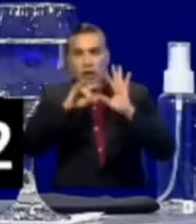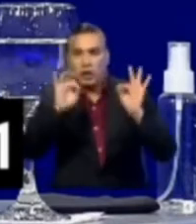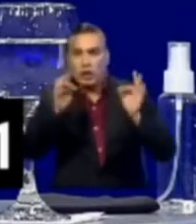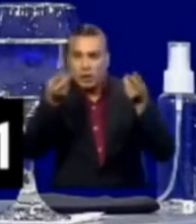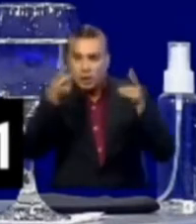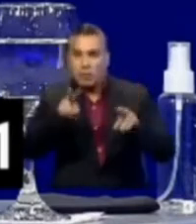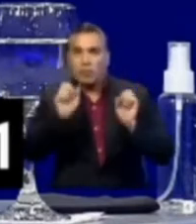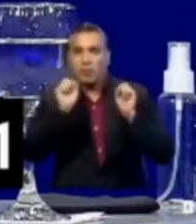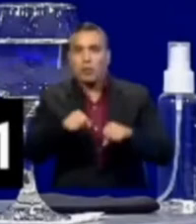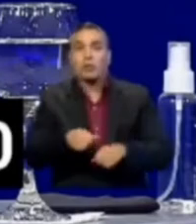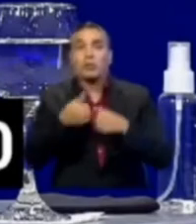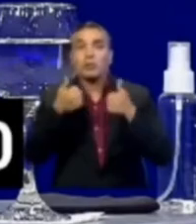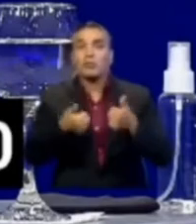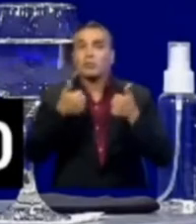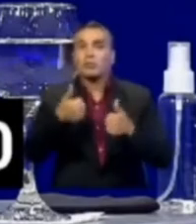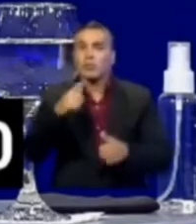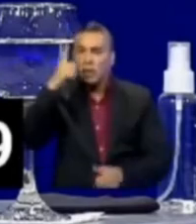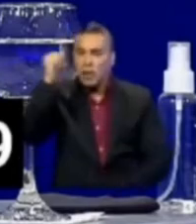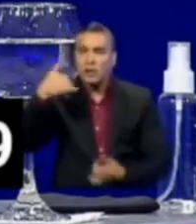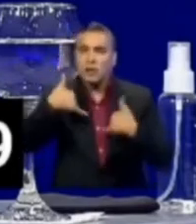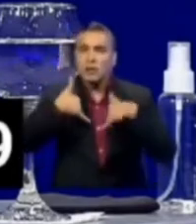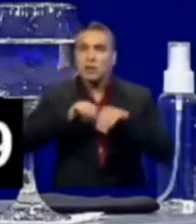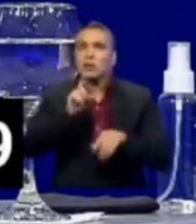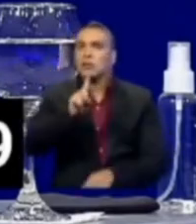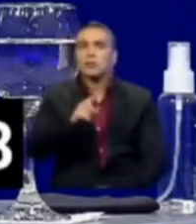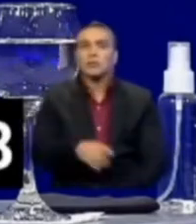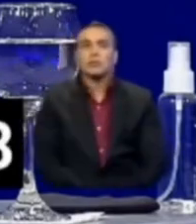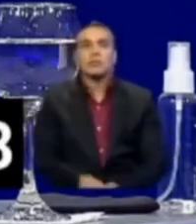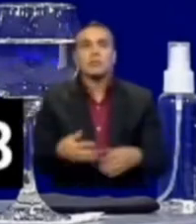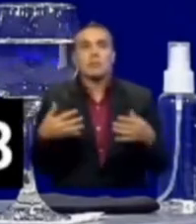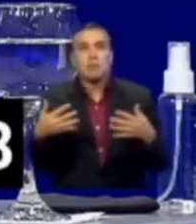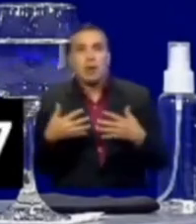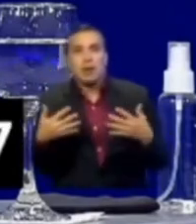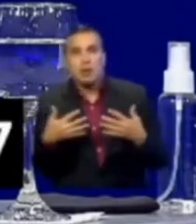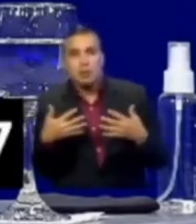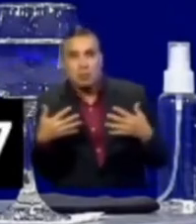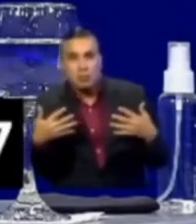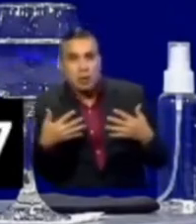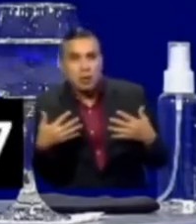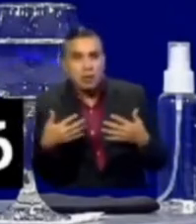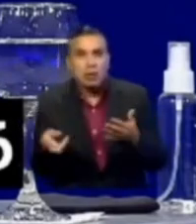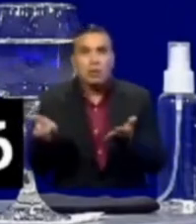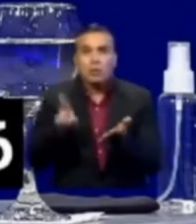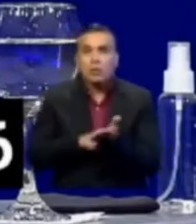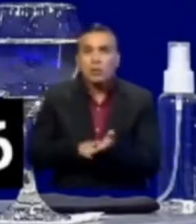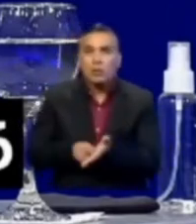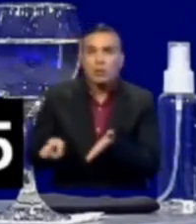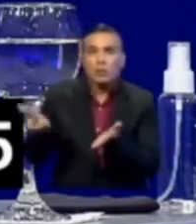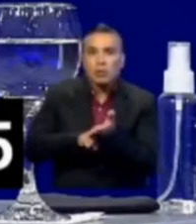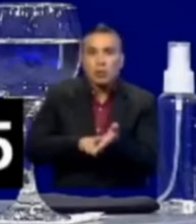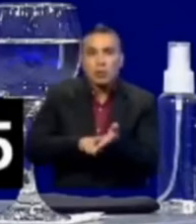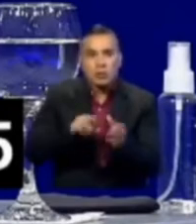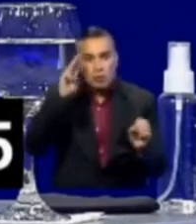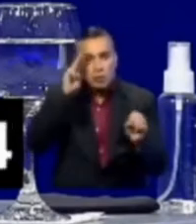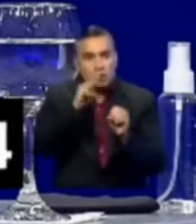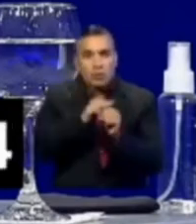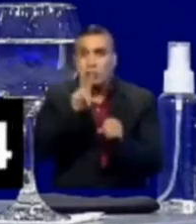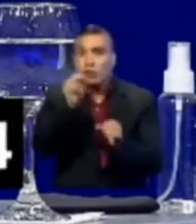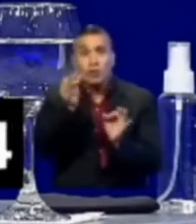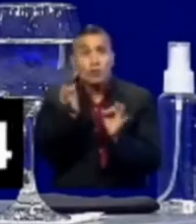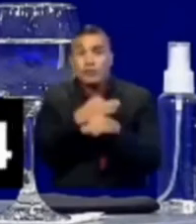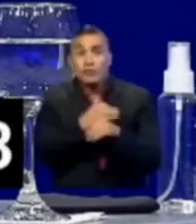La campaña del señor Lazo sigue instalada en el miedo. Repiten a cada rato un mensaje que no ha